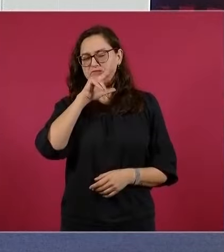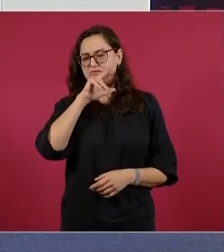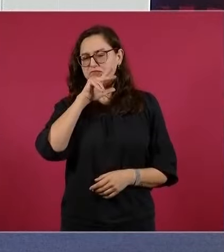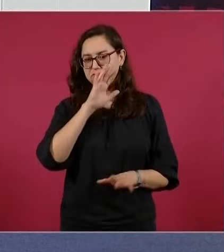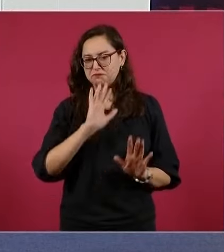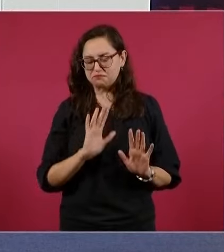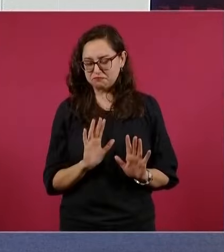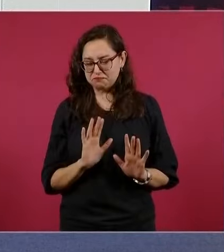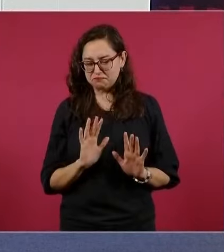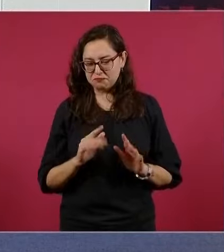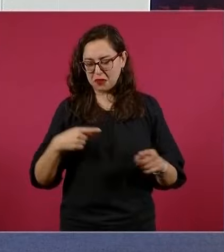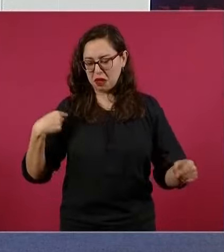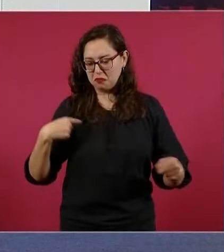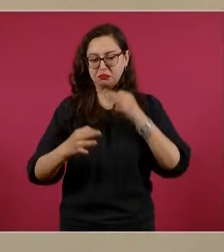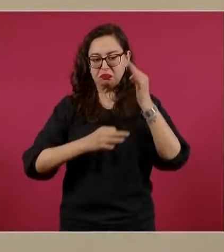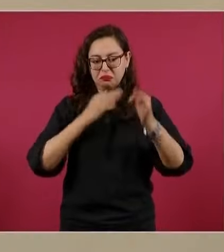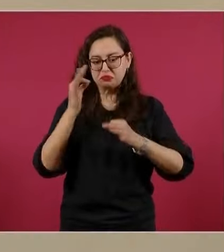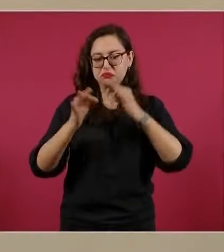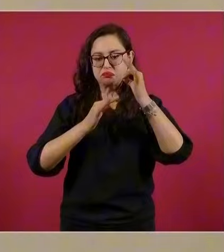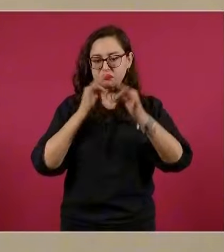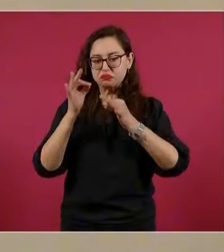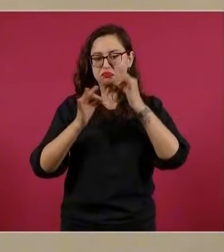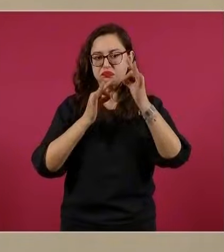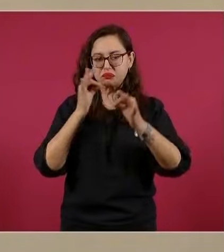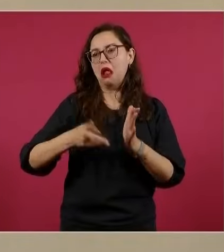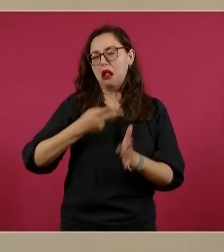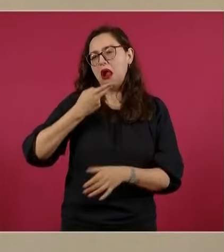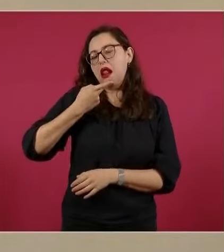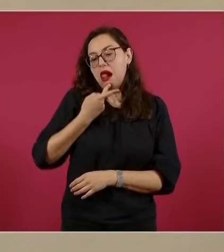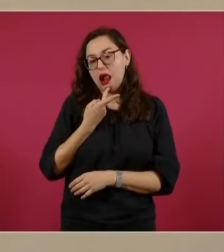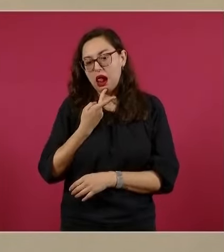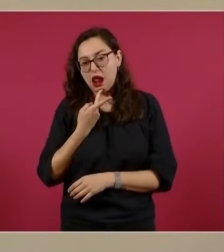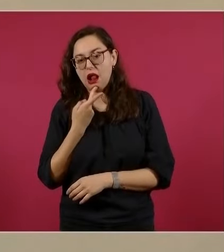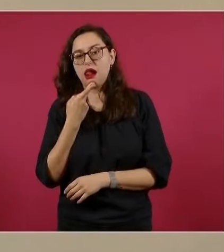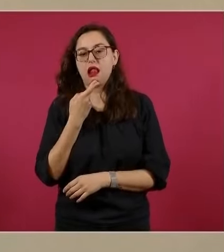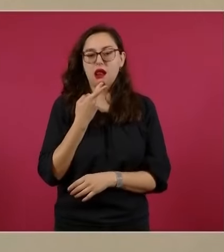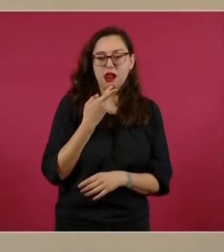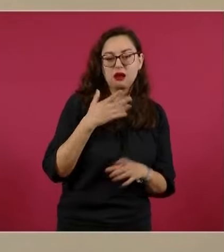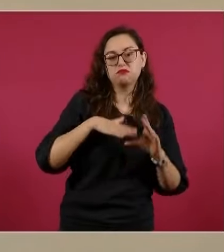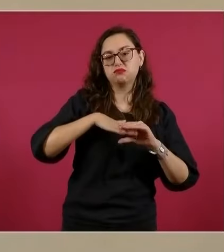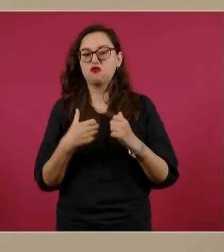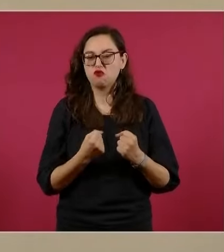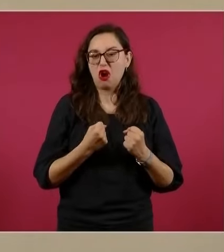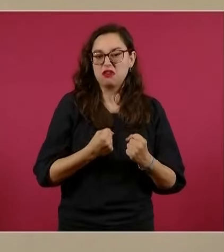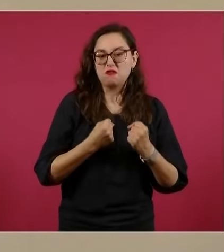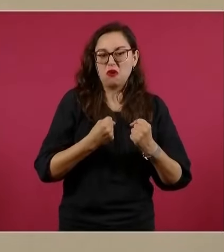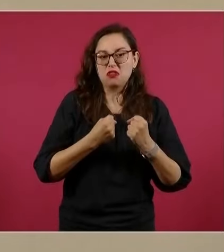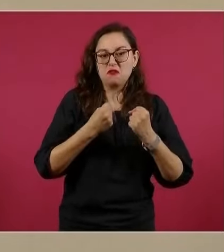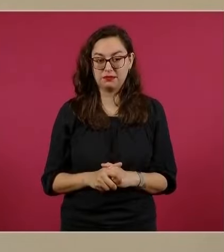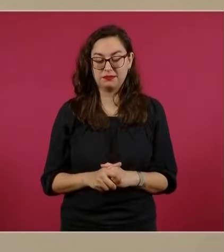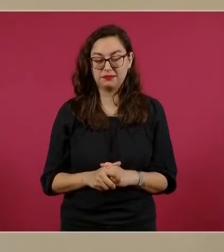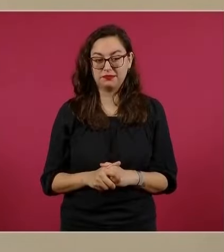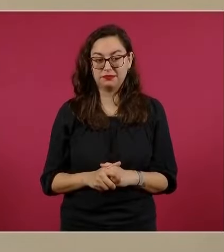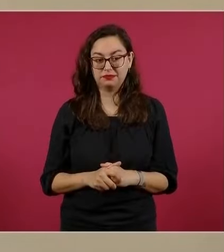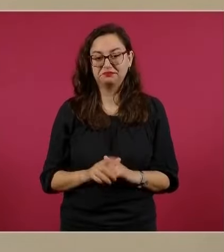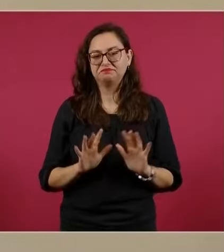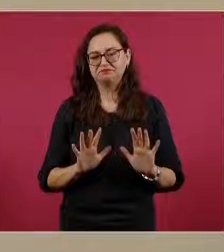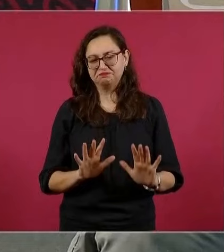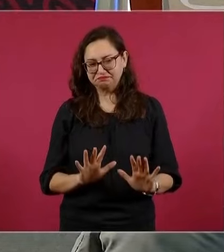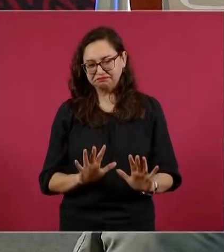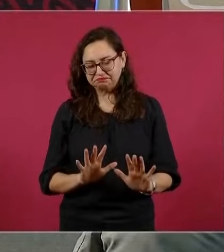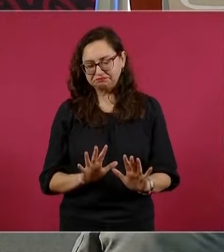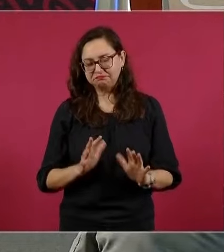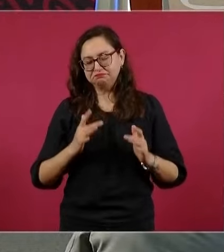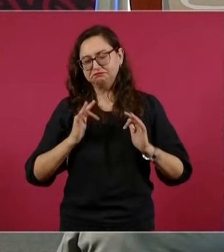que se diga en esta temporada de mucha retórica en que suele hablarse fuerte y en demasía. Me inspira